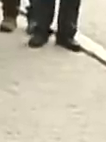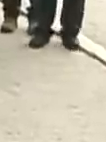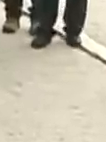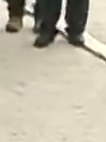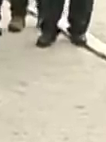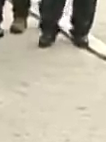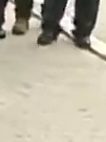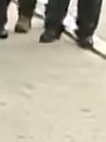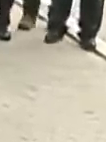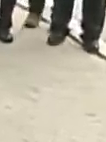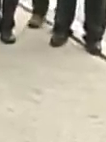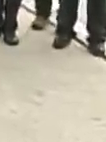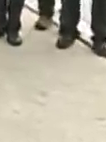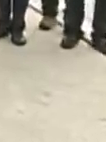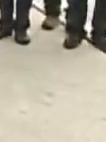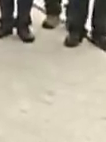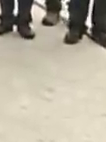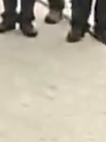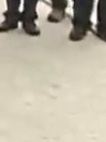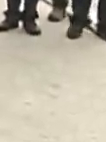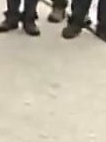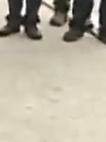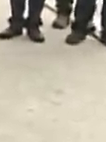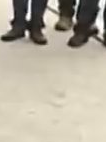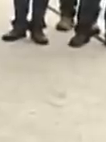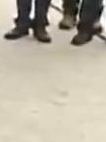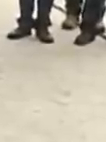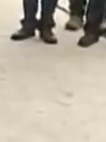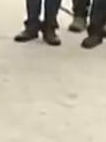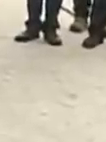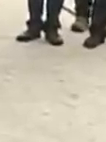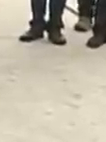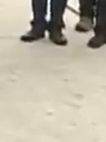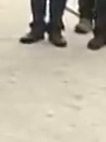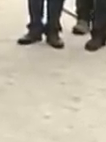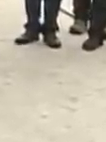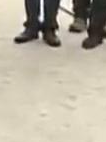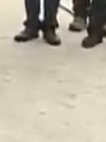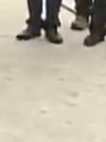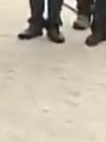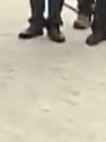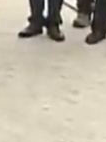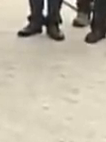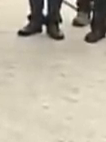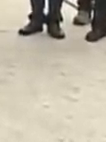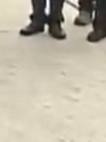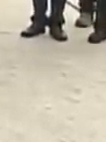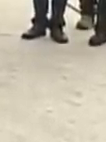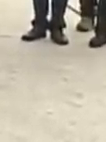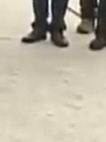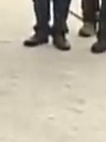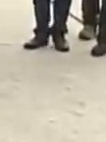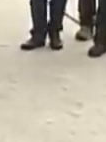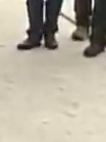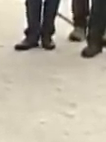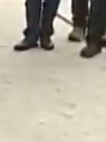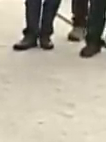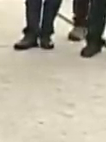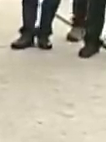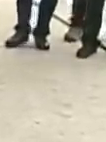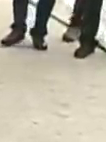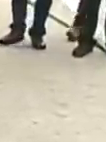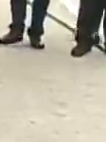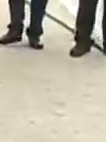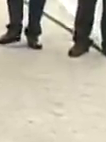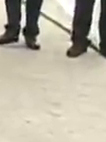divina, Dios y la naturaleza, nos dieron este cantar, algo sobrenatural,